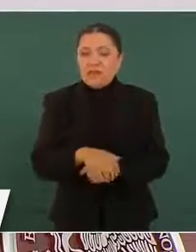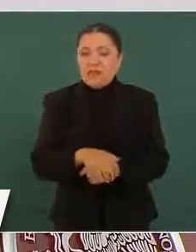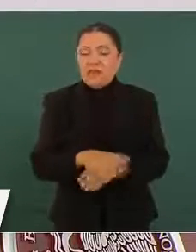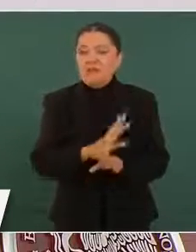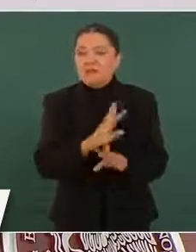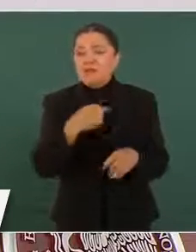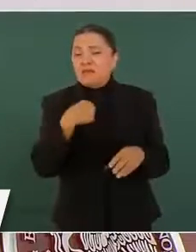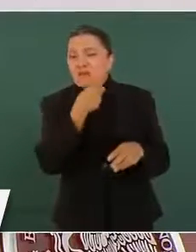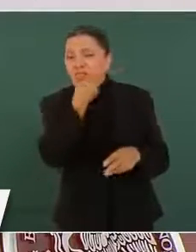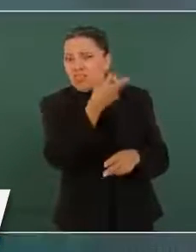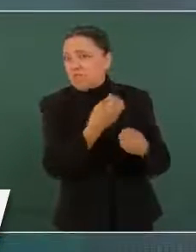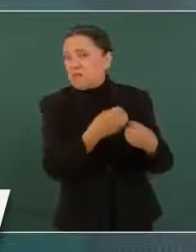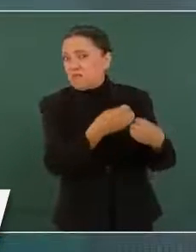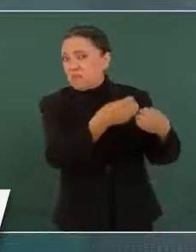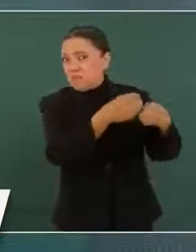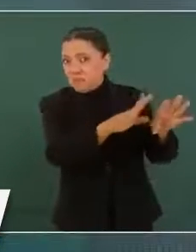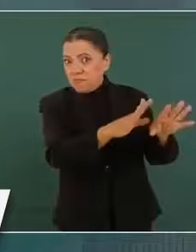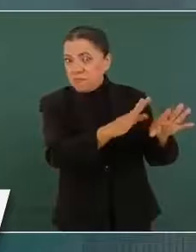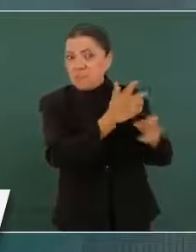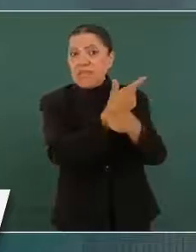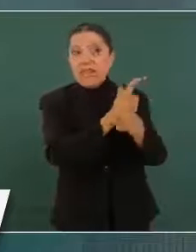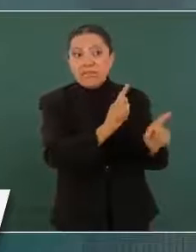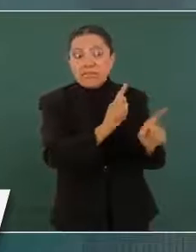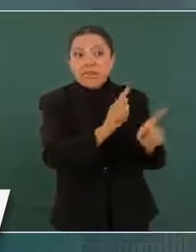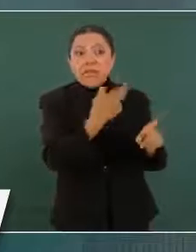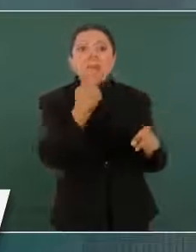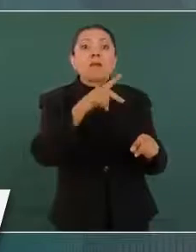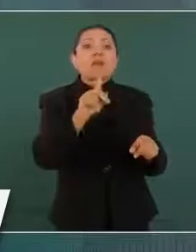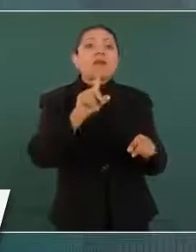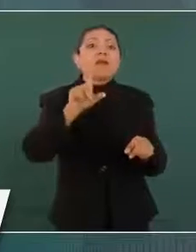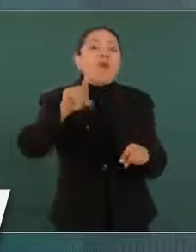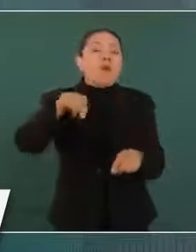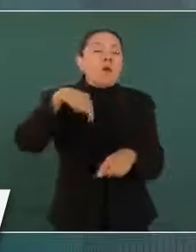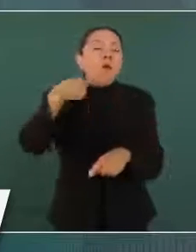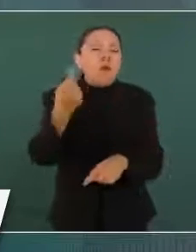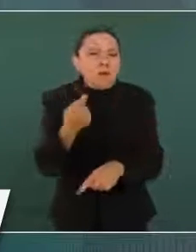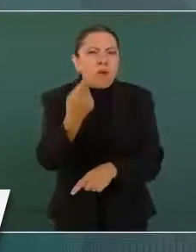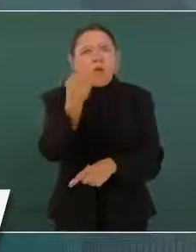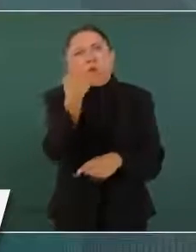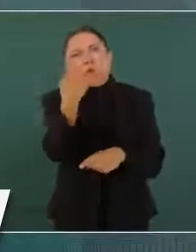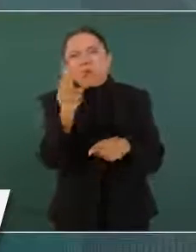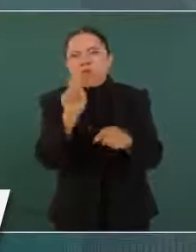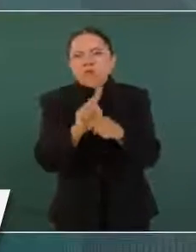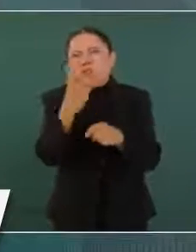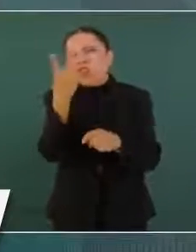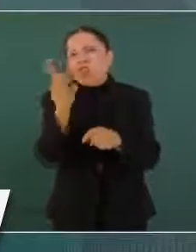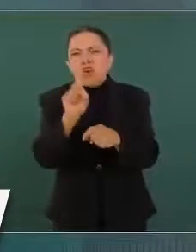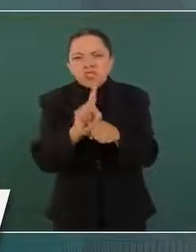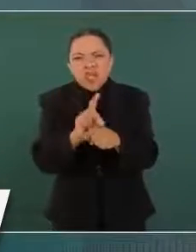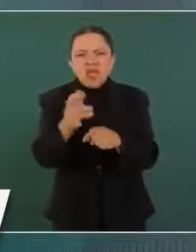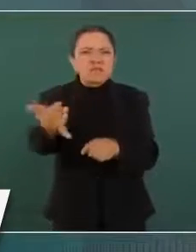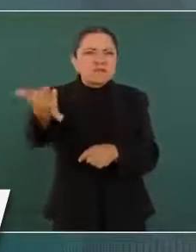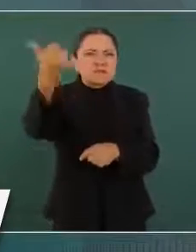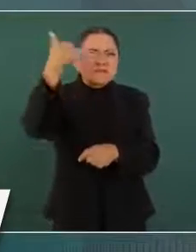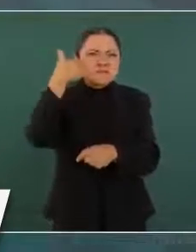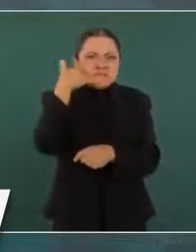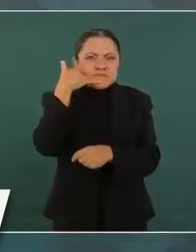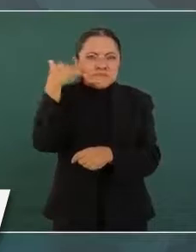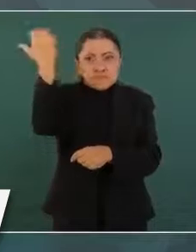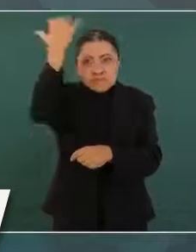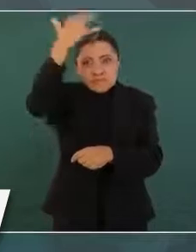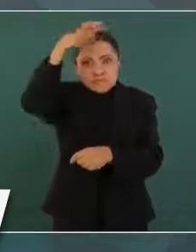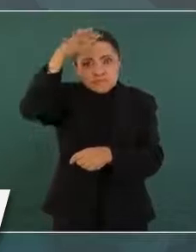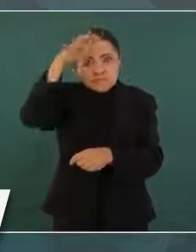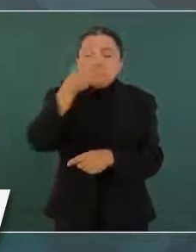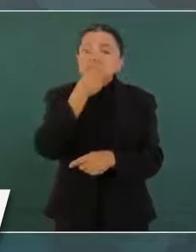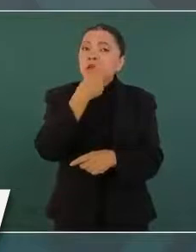El habló al día siguiente o a los dos días el presidente Trump para ofrecer apoyo.